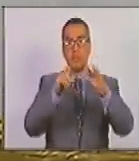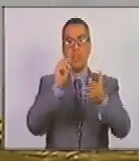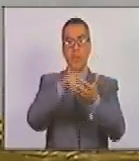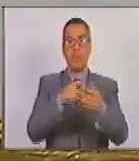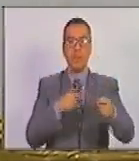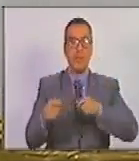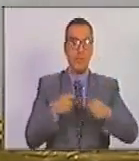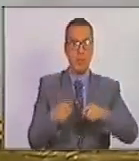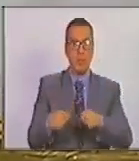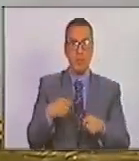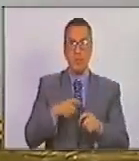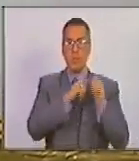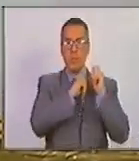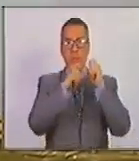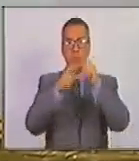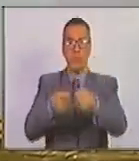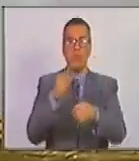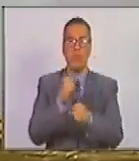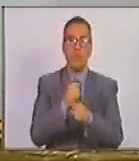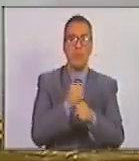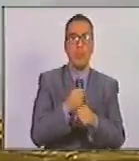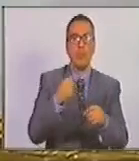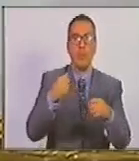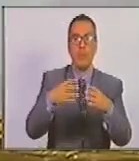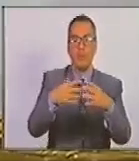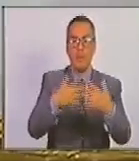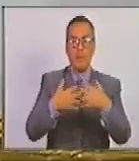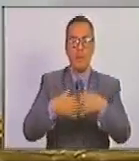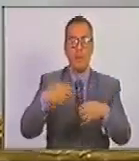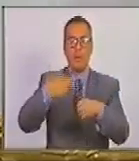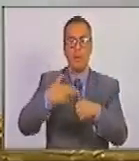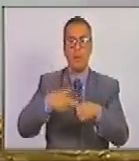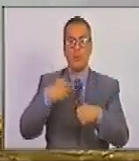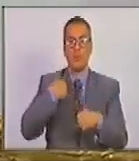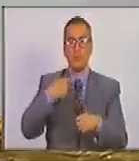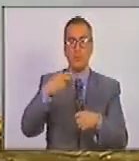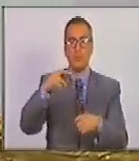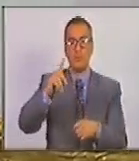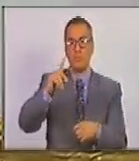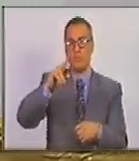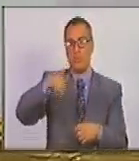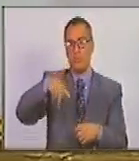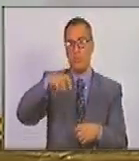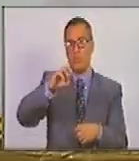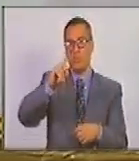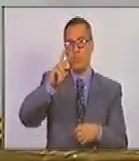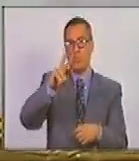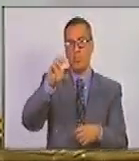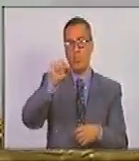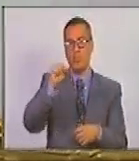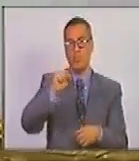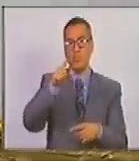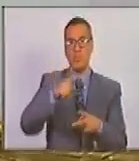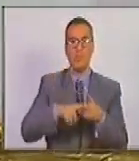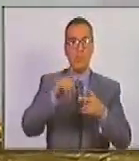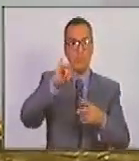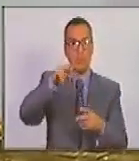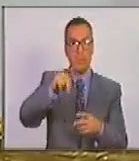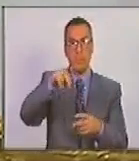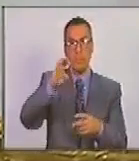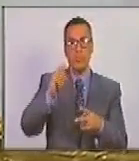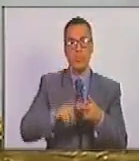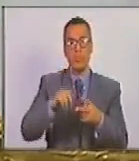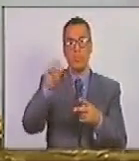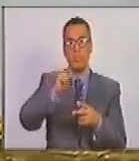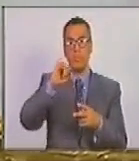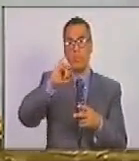administrativos de designación de funcionarios en las industrias petroleras bien sea PDVSA Citgo Holding INC Citgo